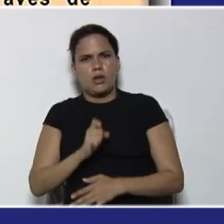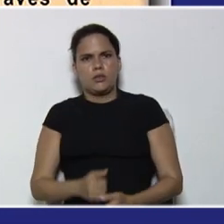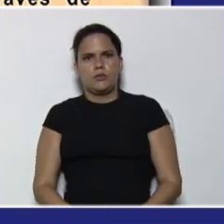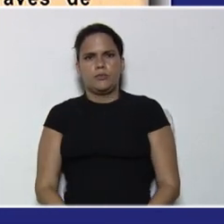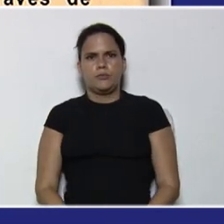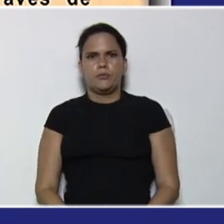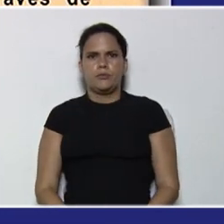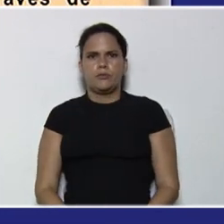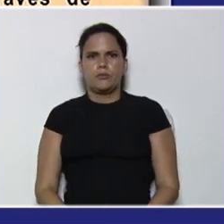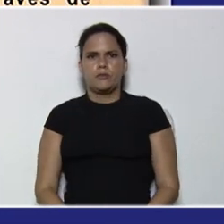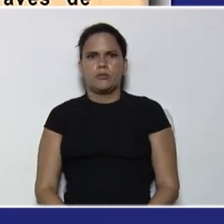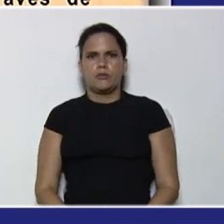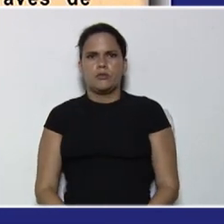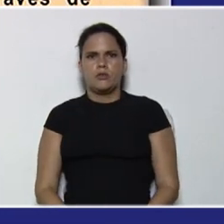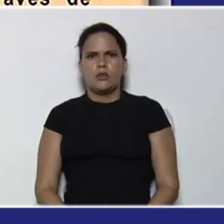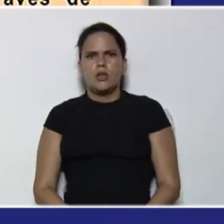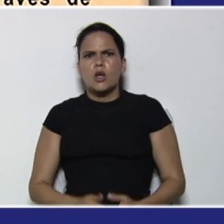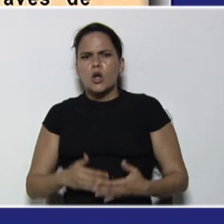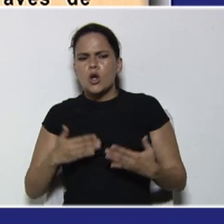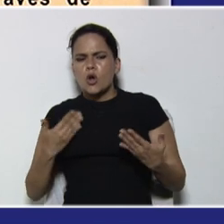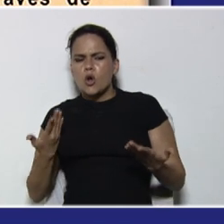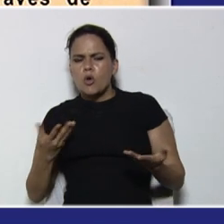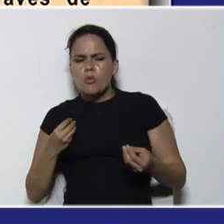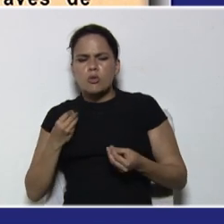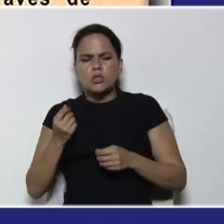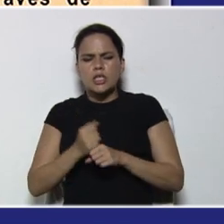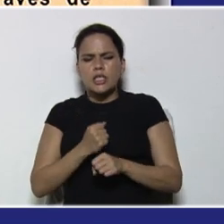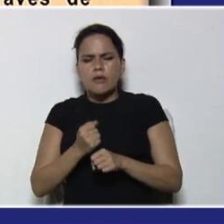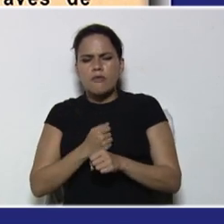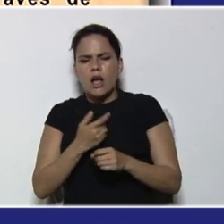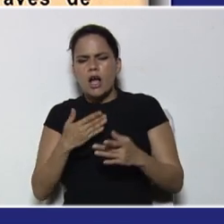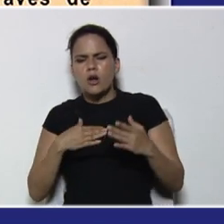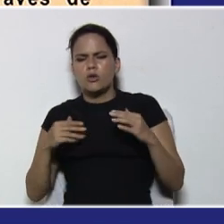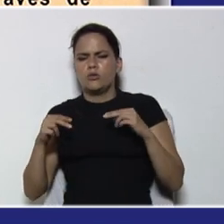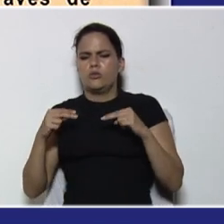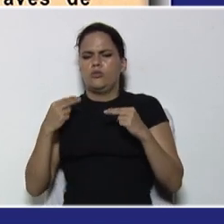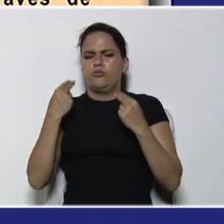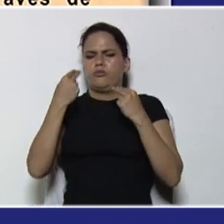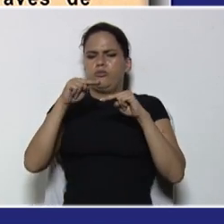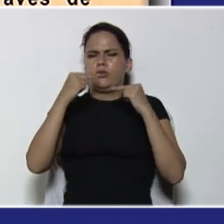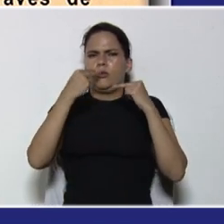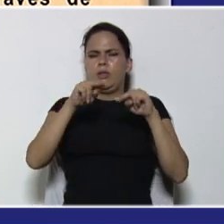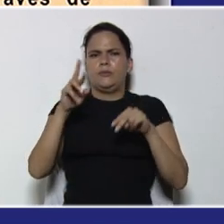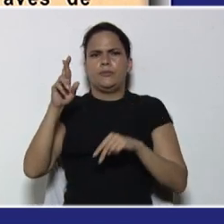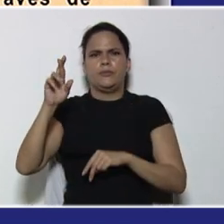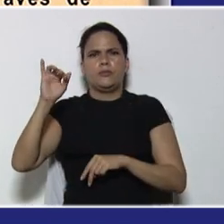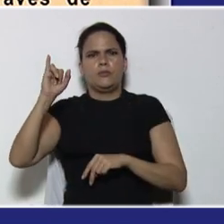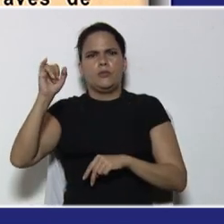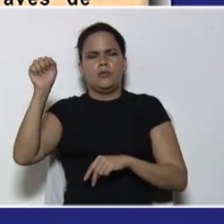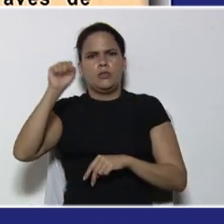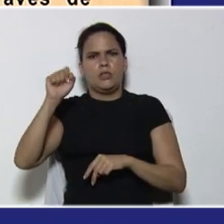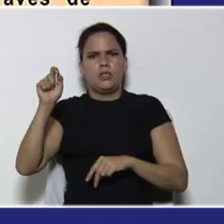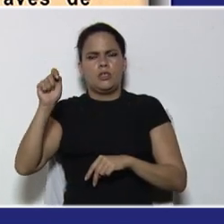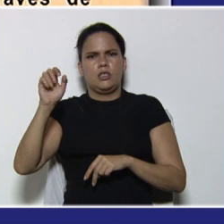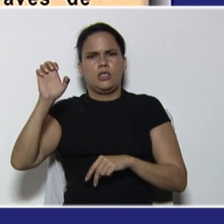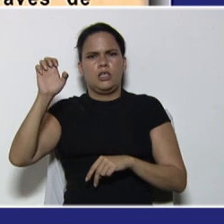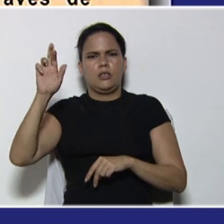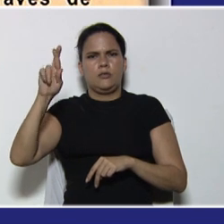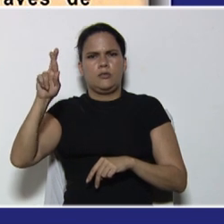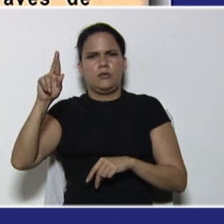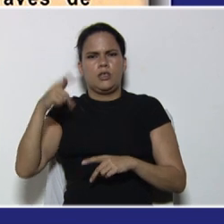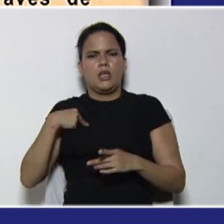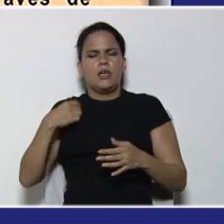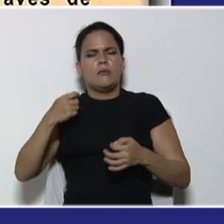en qué consiste, la escala de Richard, se lo dije, este programa, realizar una exposición, mediante la grabación, de un video, donde explique,